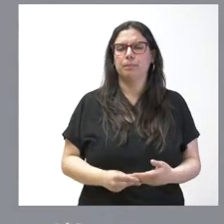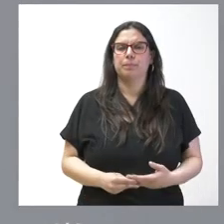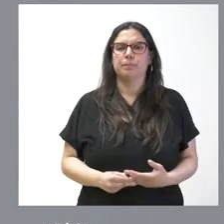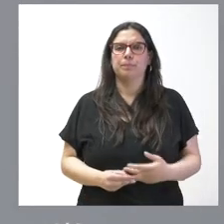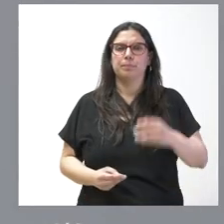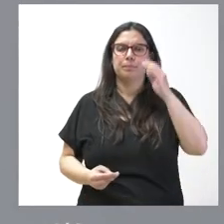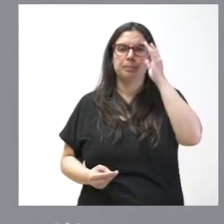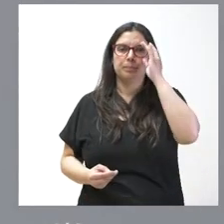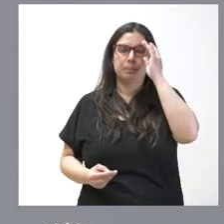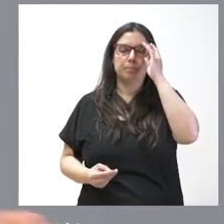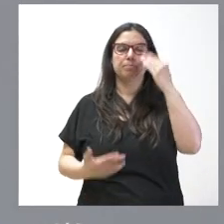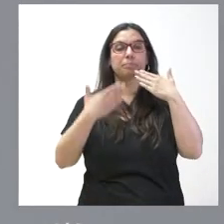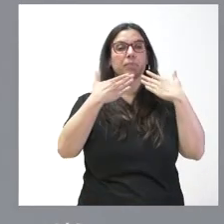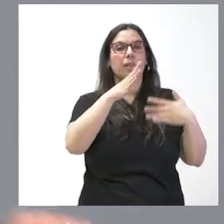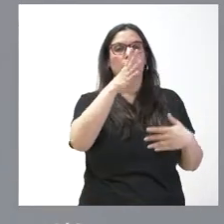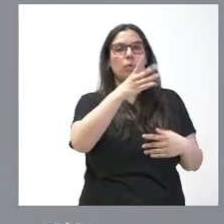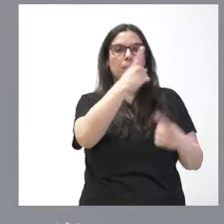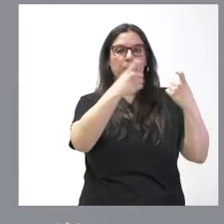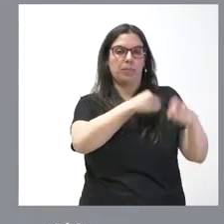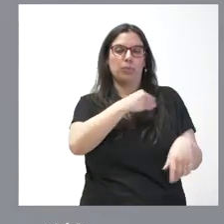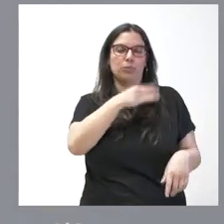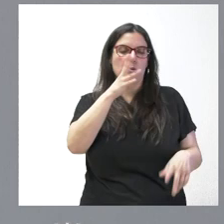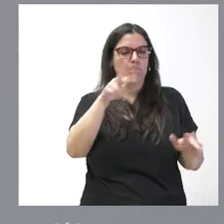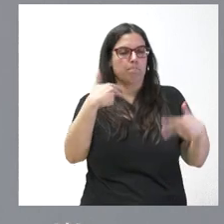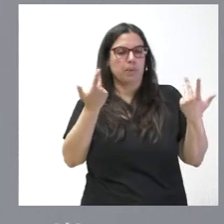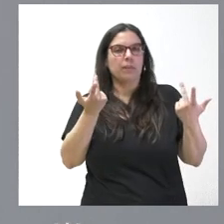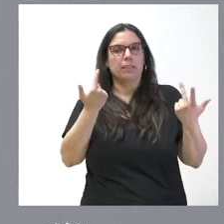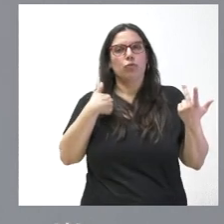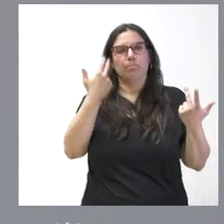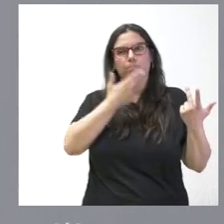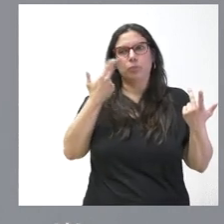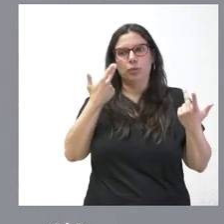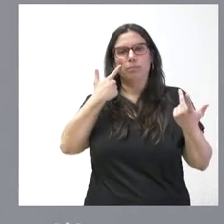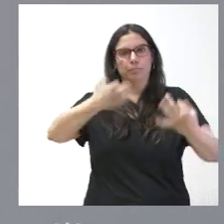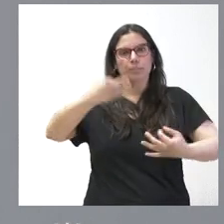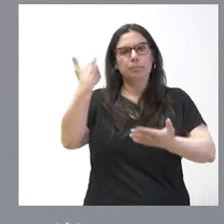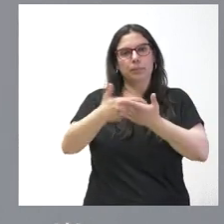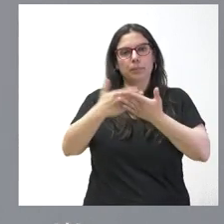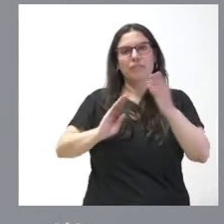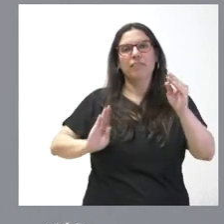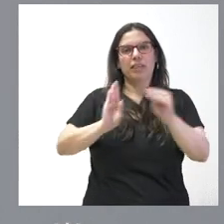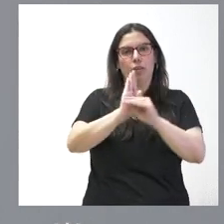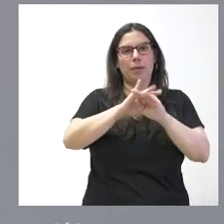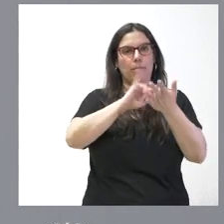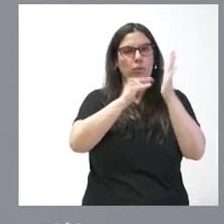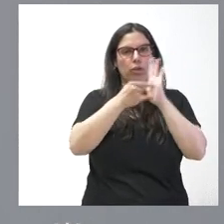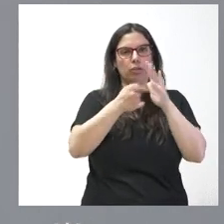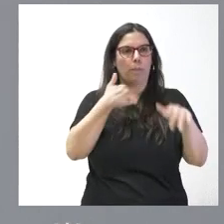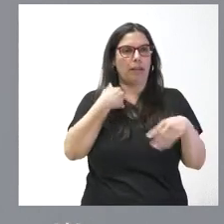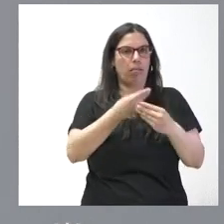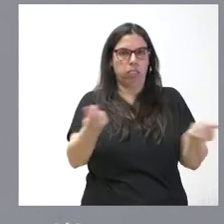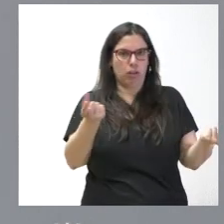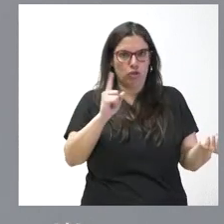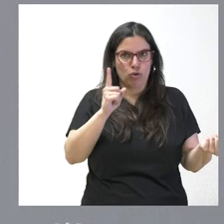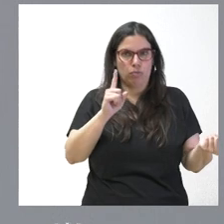pues la verdad que os he preguntado porque me permite comprometerme a que garantizamos la financiación para esos proyectos y más ahora que